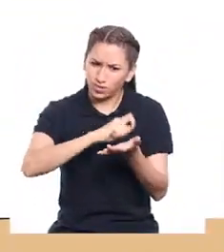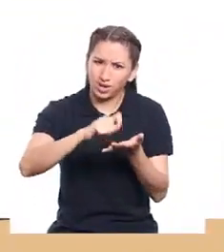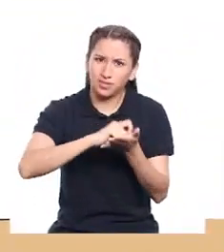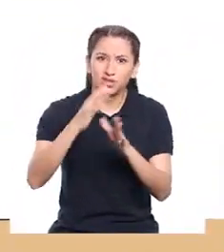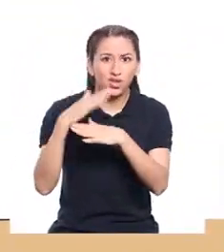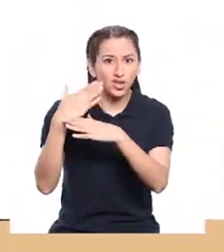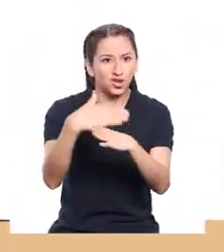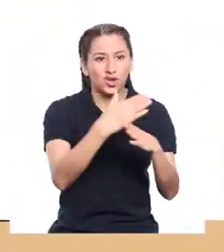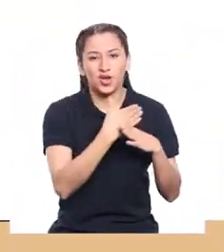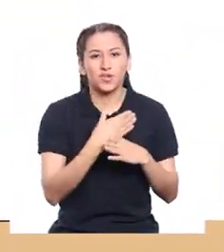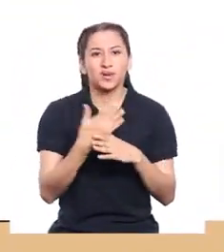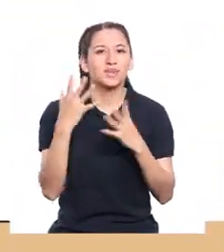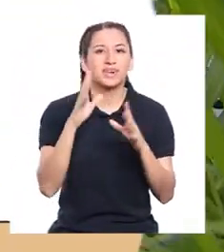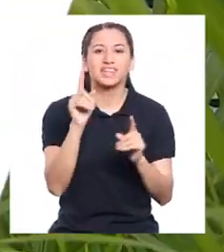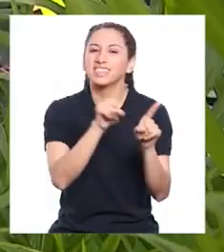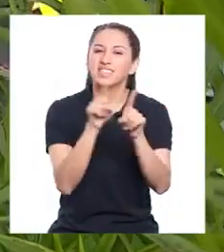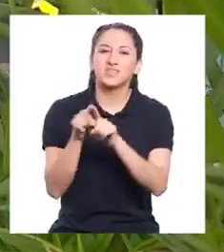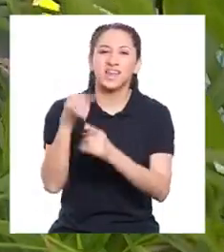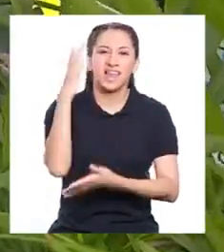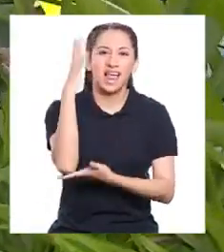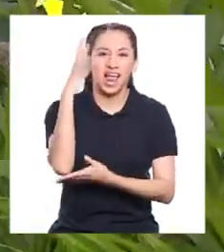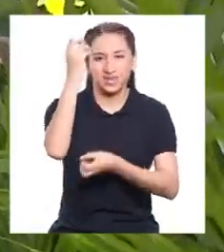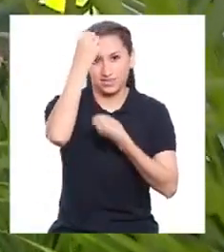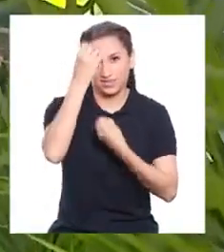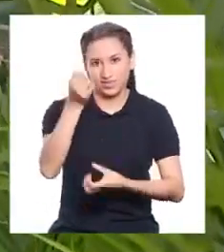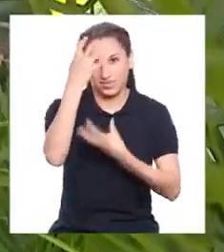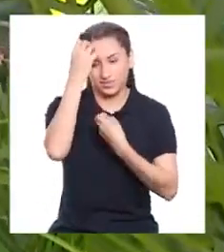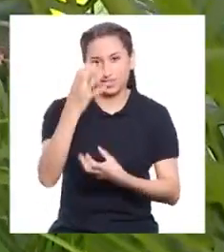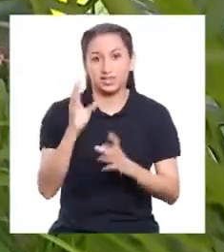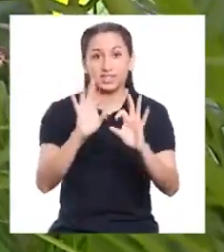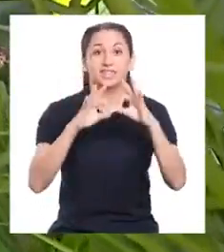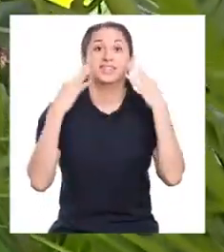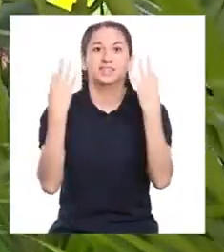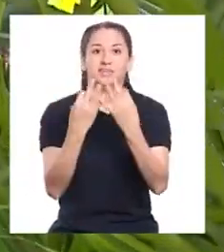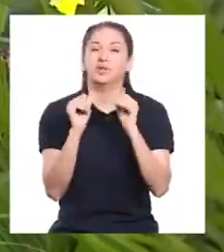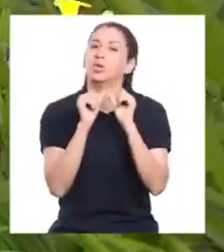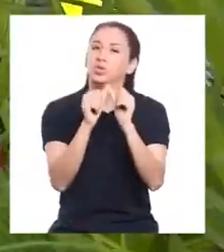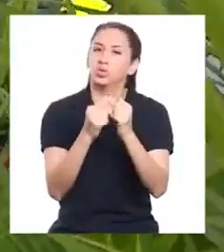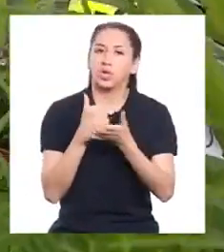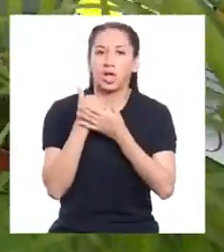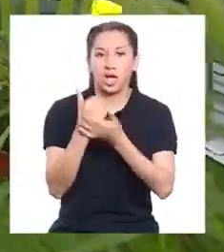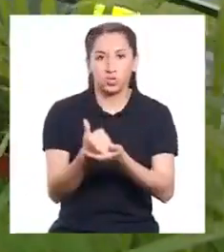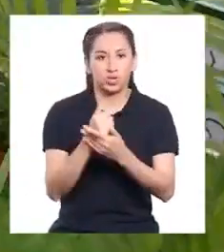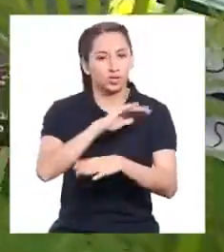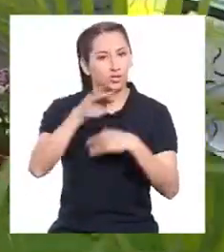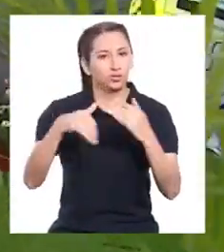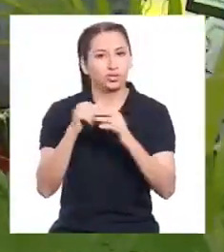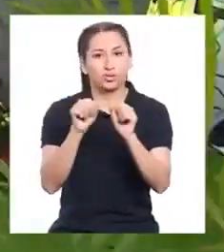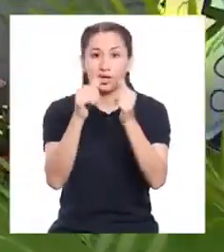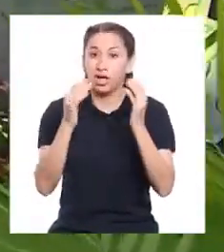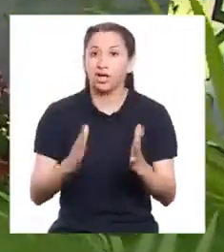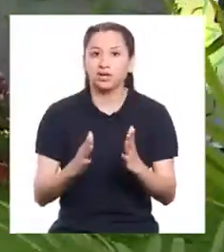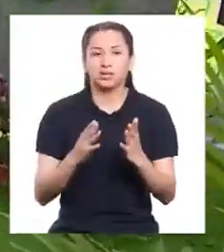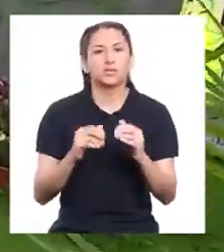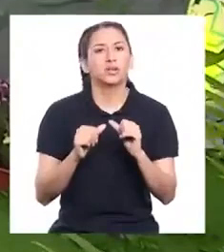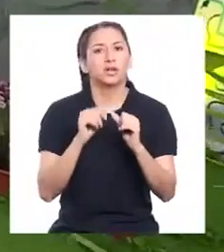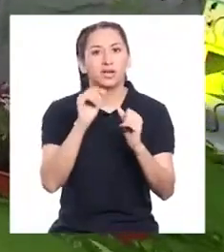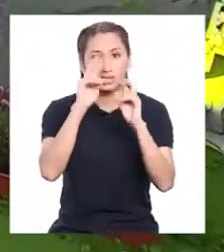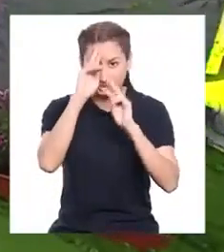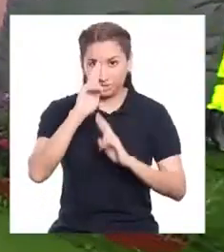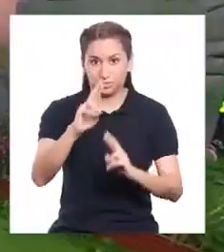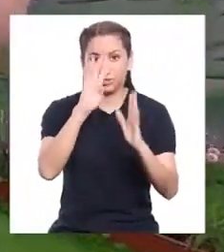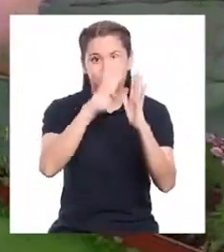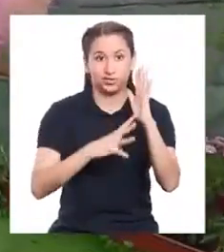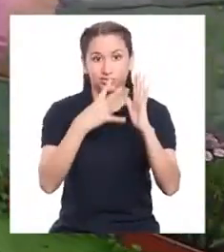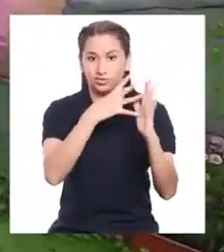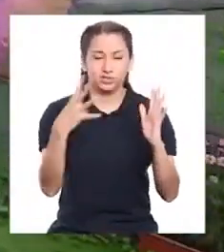compártanlo. Sean como nuestro árbol de la información. Familia, sigamos ayudando a las y los estudiantes a cumplir